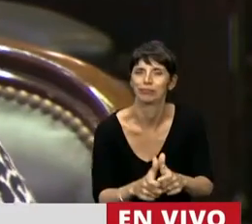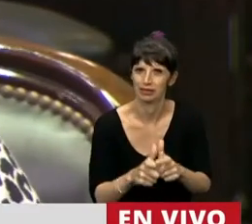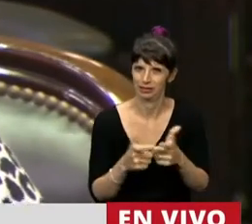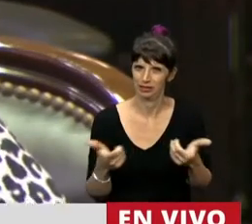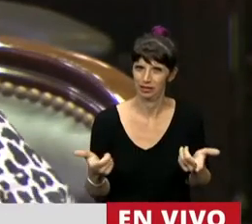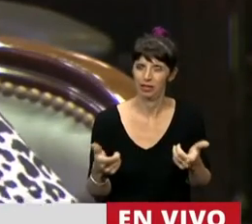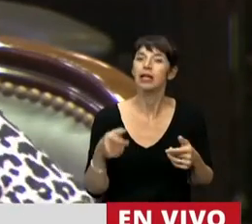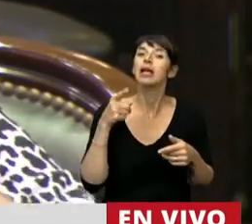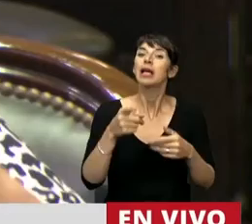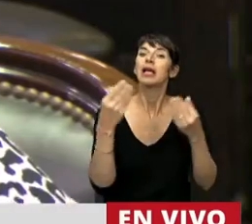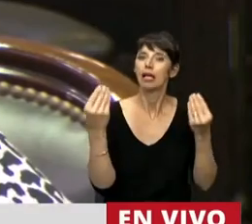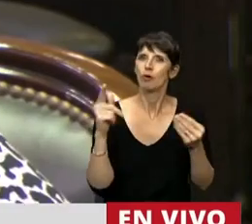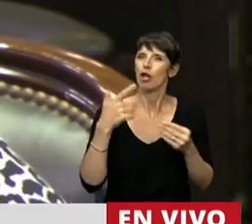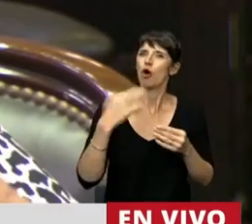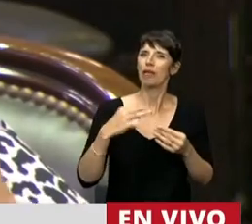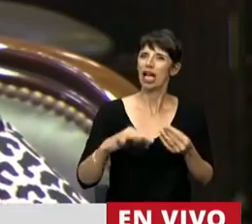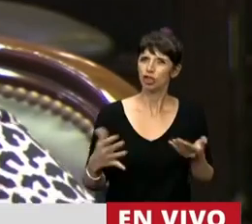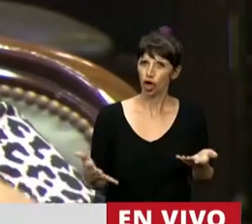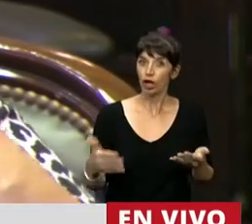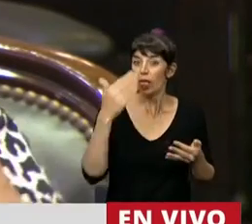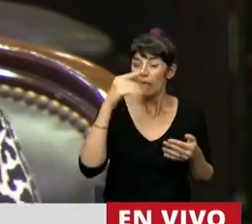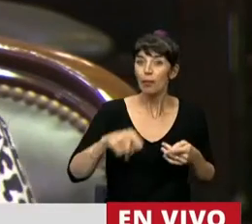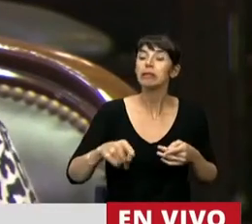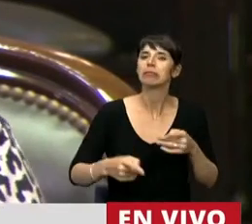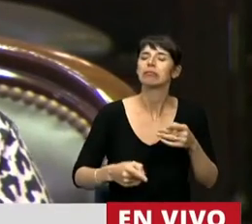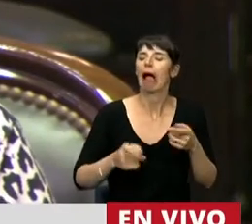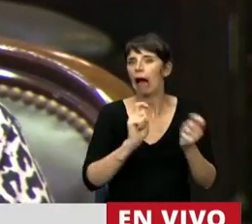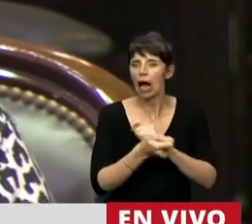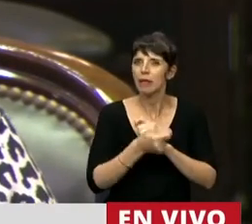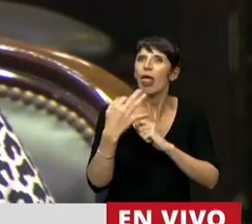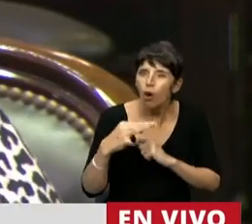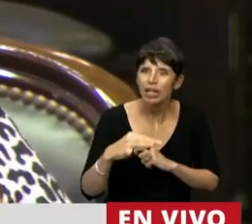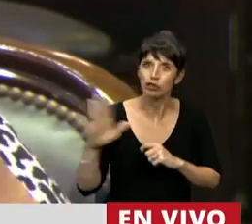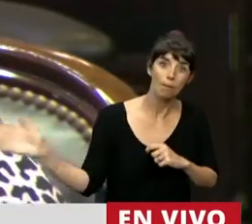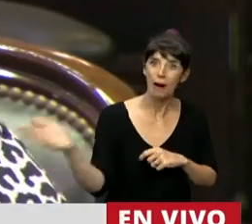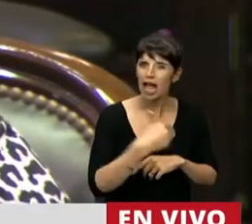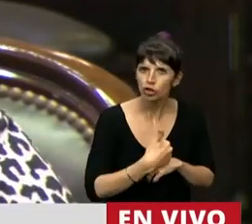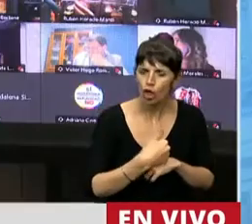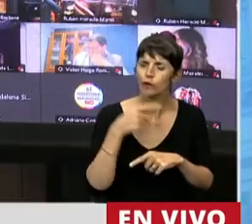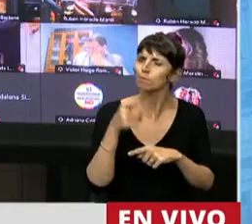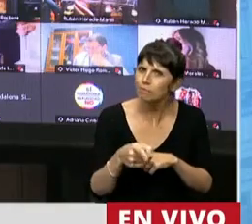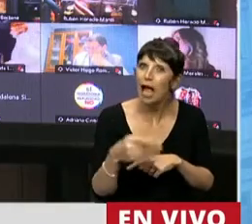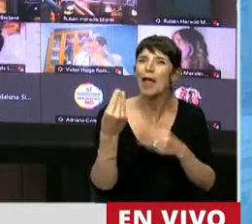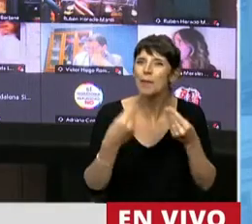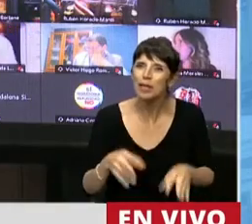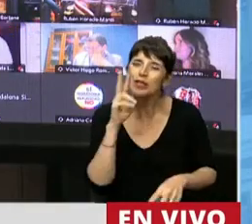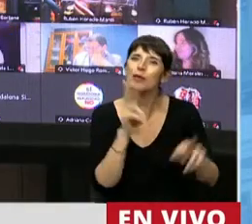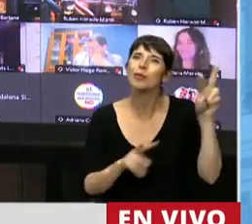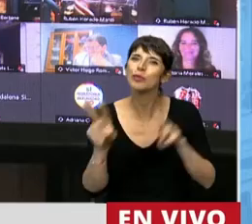cambio de paradigma y a partir de ahí vienen unos enormes esfuerzos para replantear el sistema educativo, vienen las